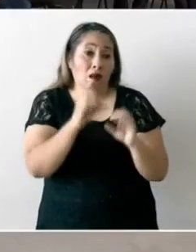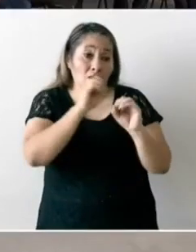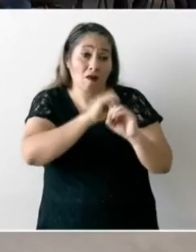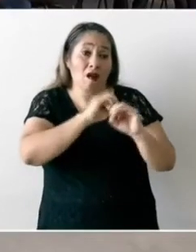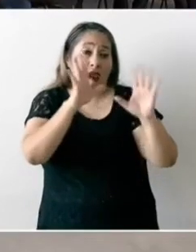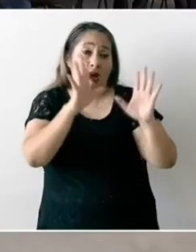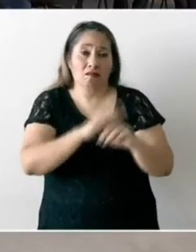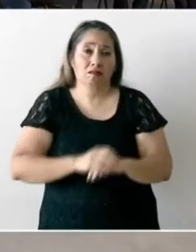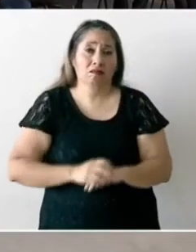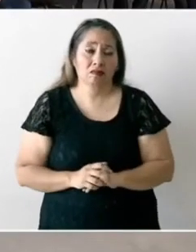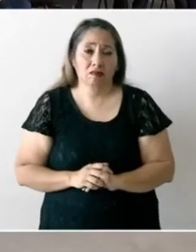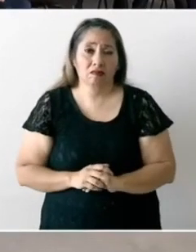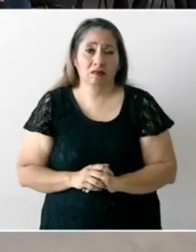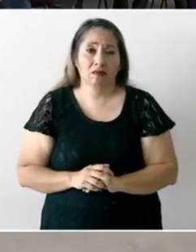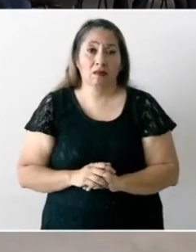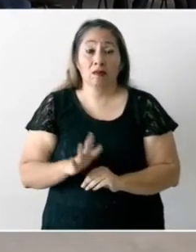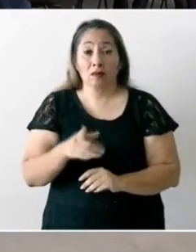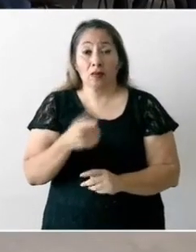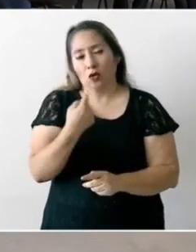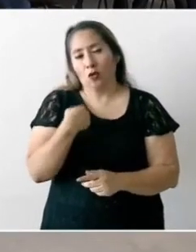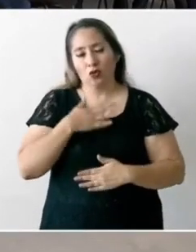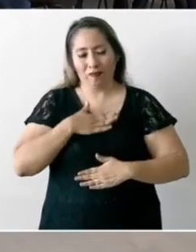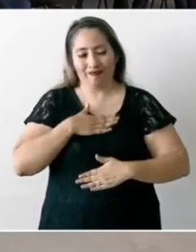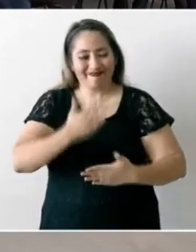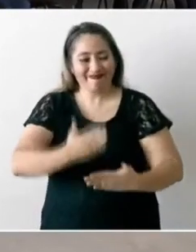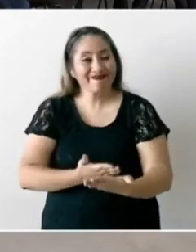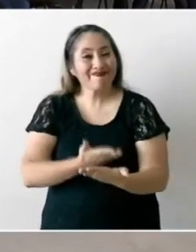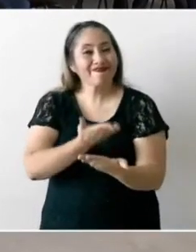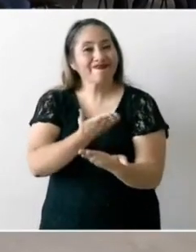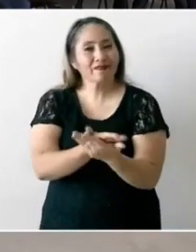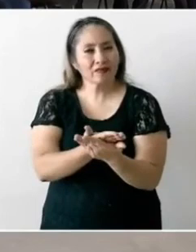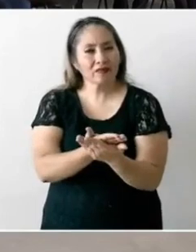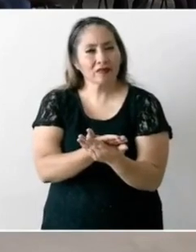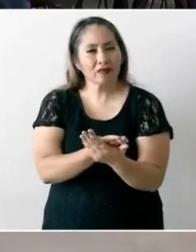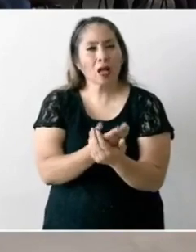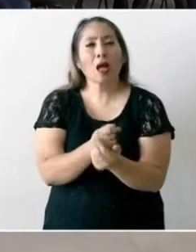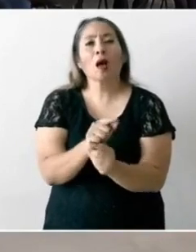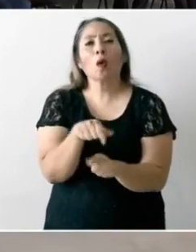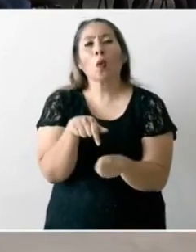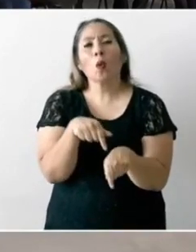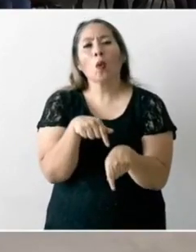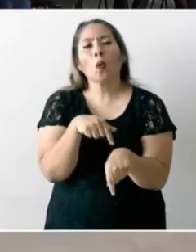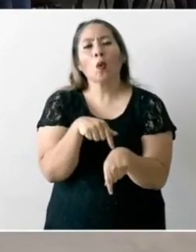entonces les propongo que nos demos un tiempo